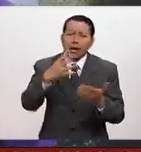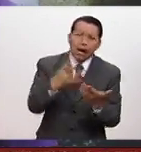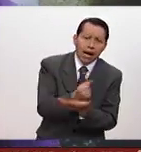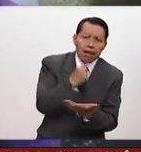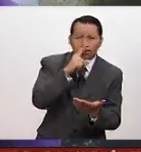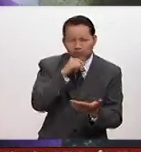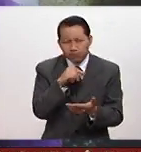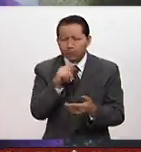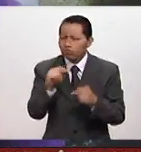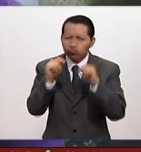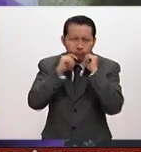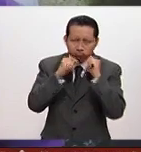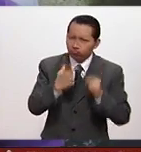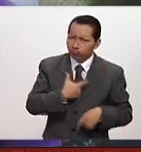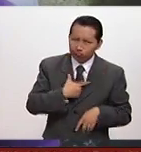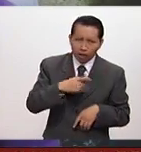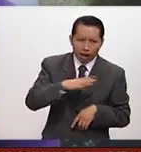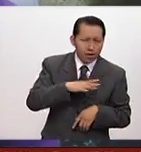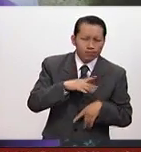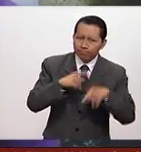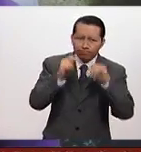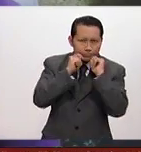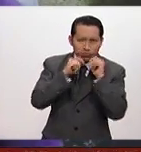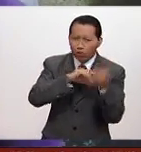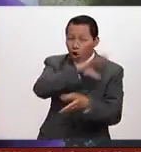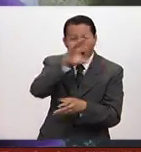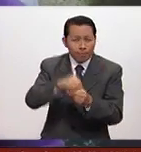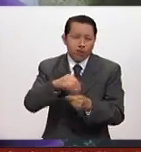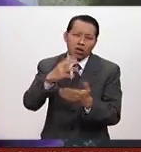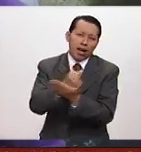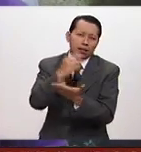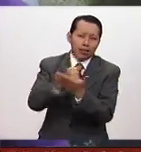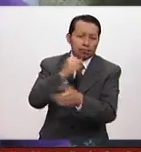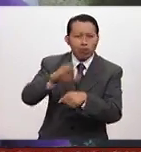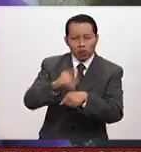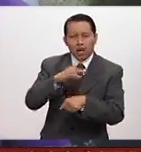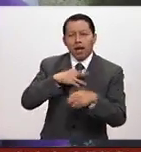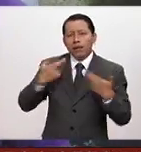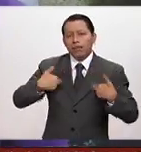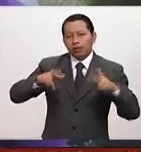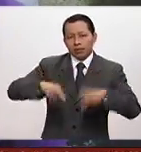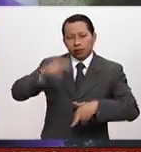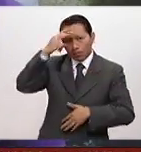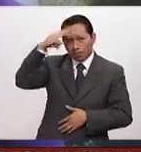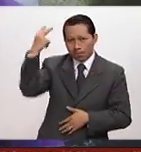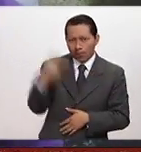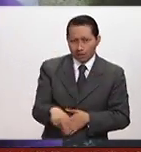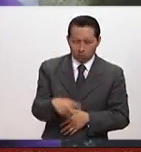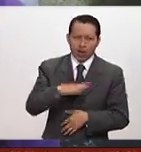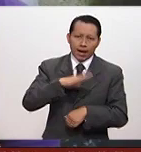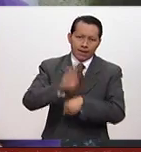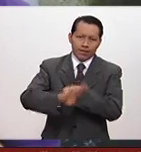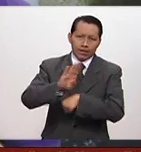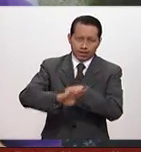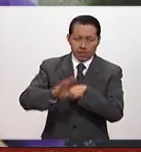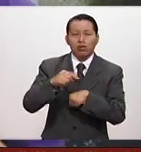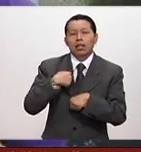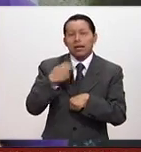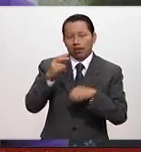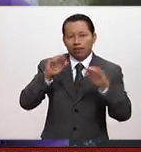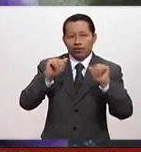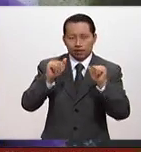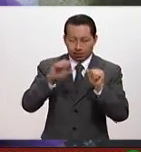conseguido alguna medalla, todos son triunfadores simplemente por el hecho de estar compitiendo y representando a México hasta Río de Janeiro. Yo me despido precisamente